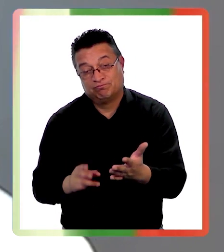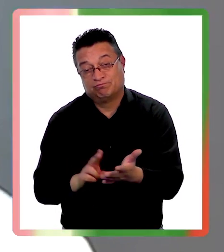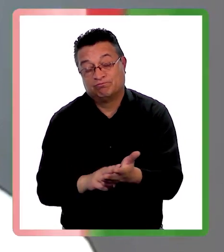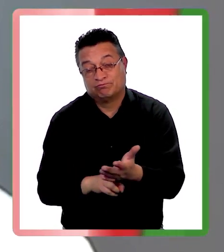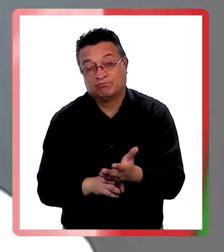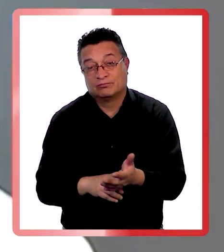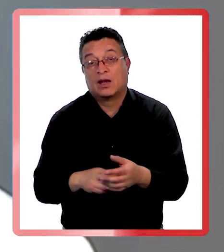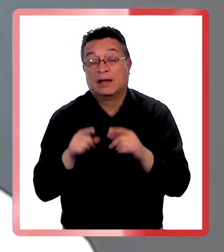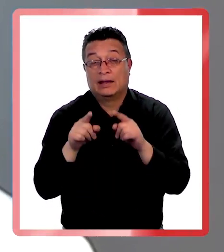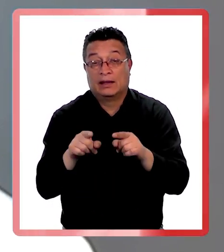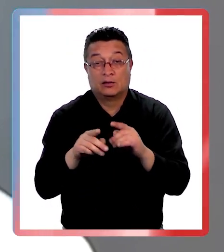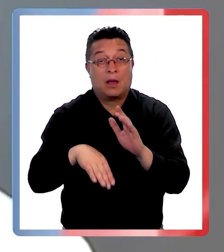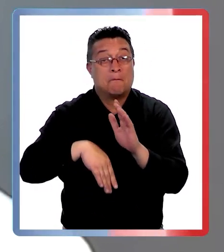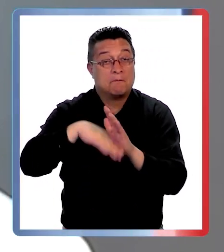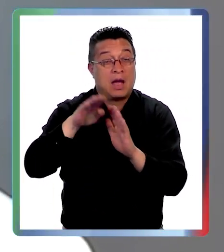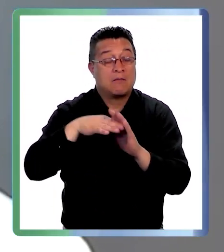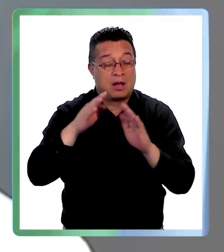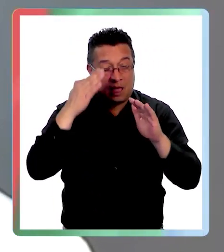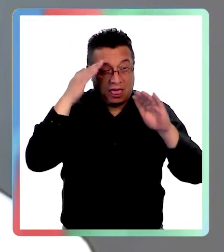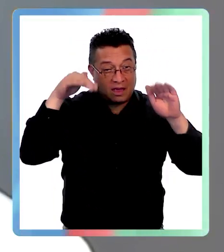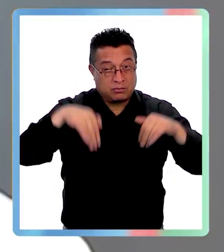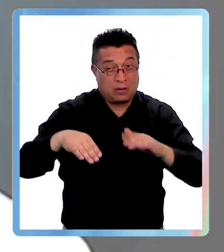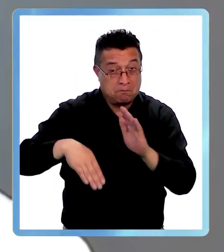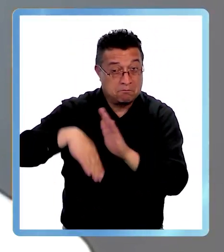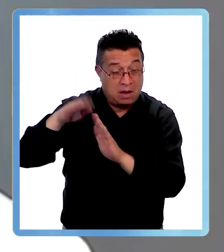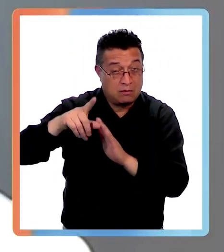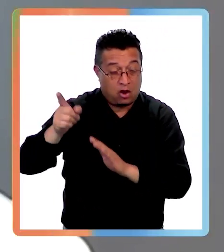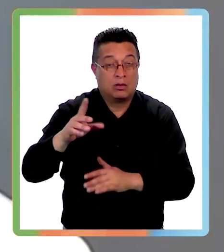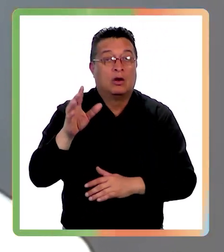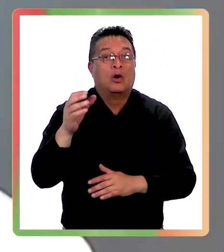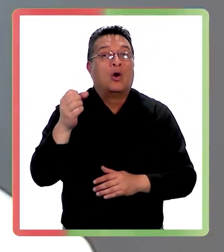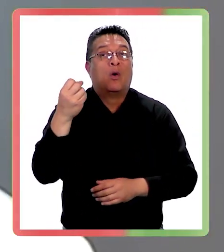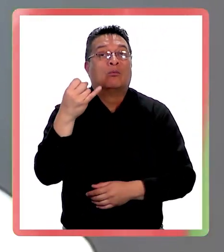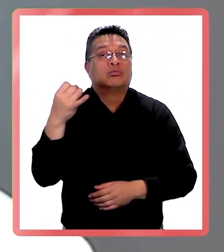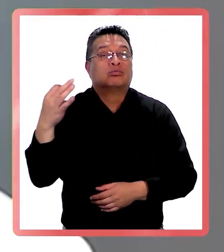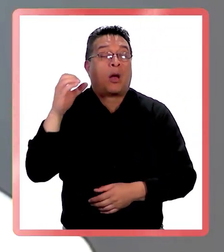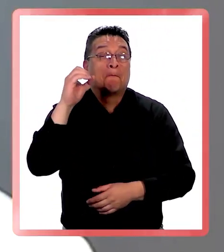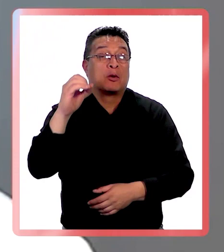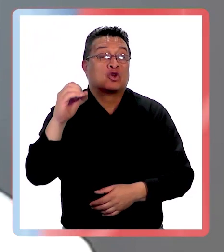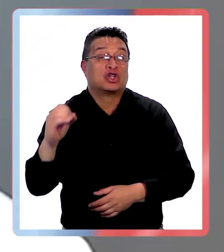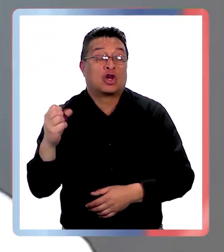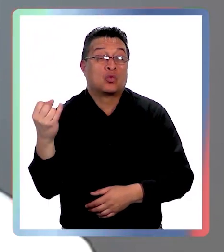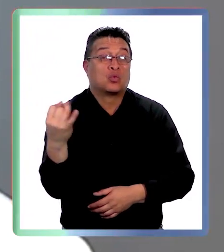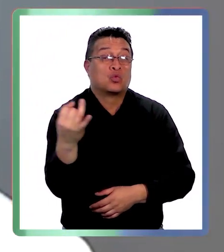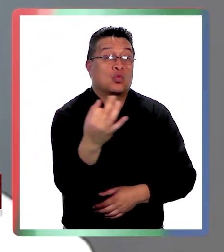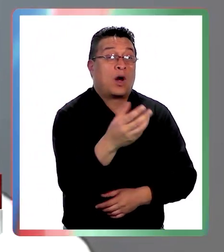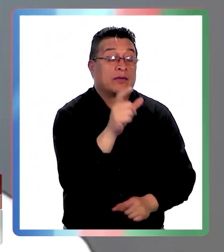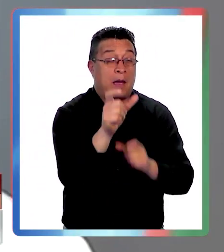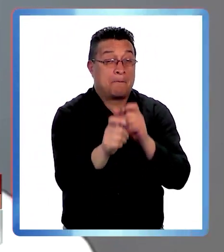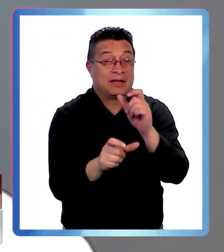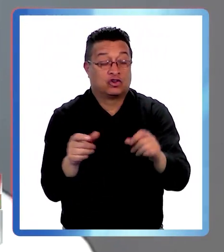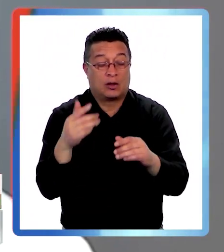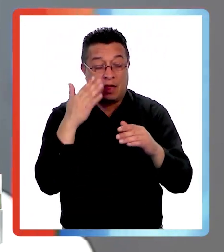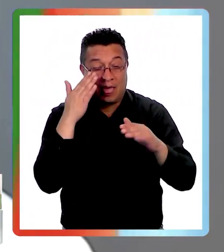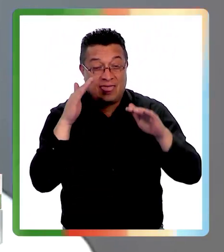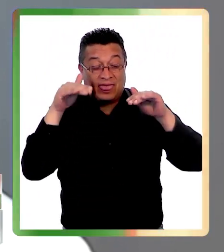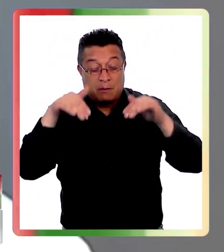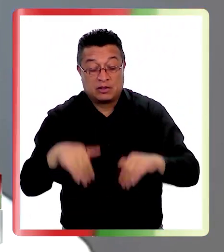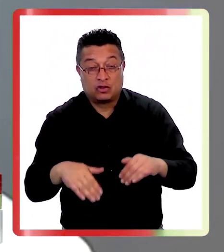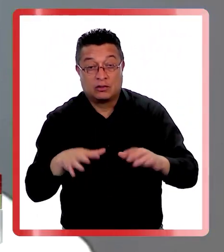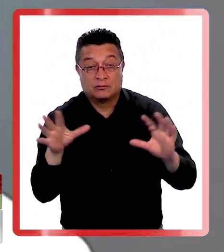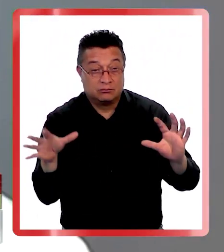y este no es la mayor parte de las depresiones, o sea, el porcentaje de personas con depresión que